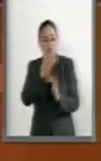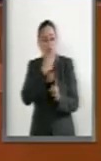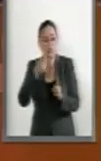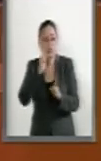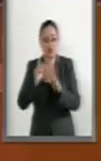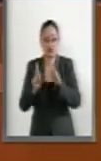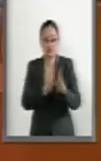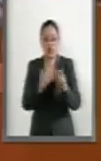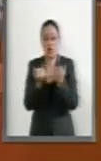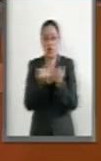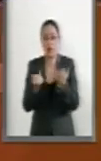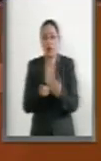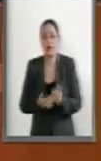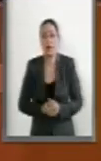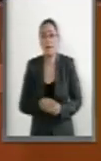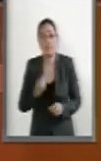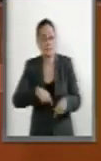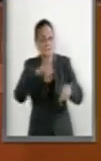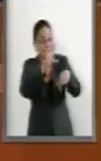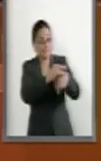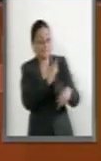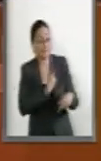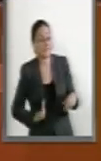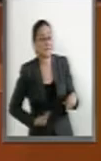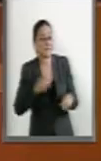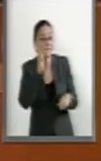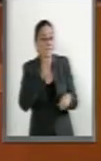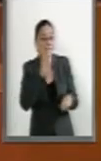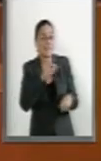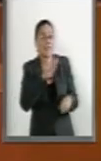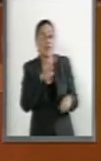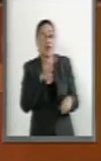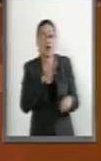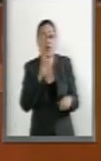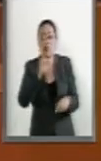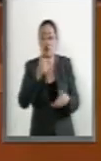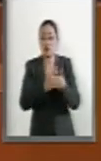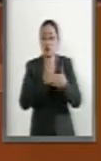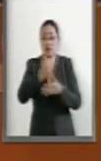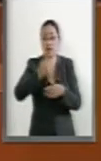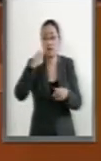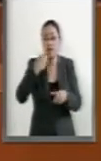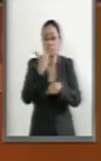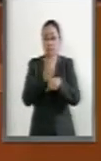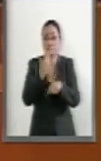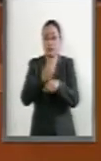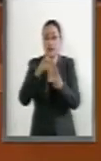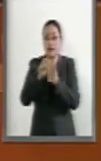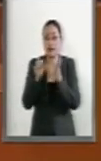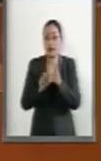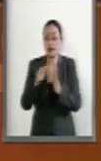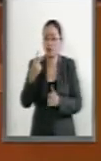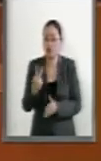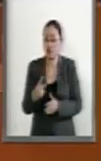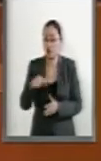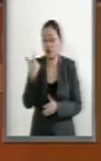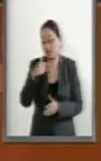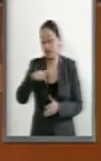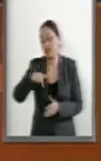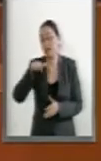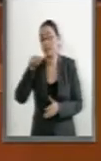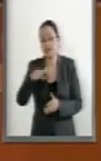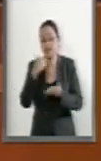agraria. Si me lo permite, presidenta, tenemos otro proyecto de decreto que reforma los artículos 12, 17,